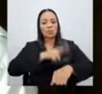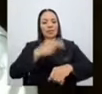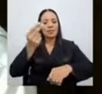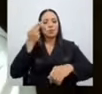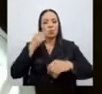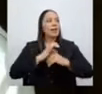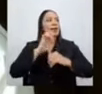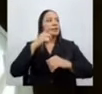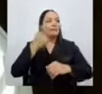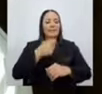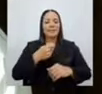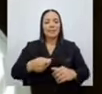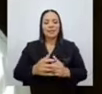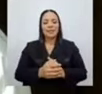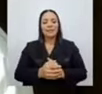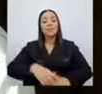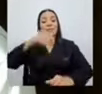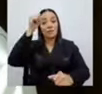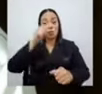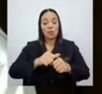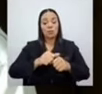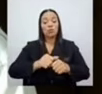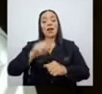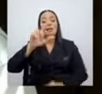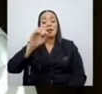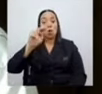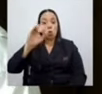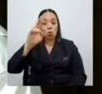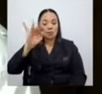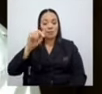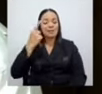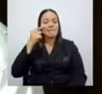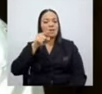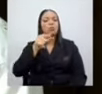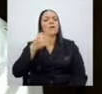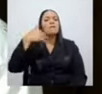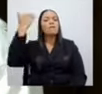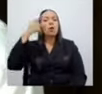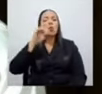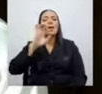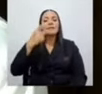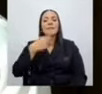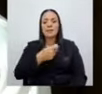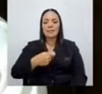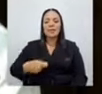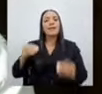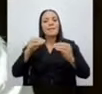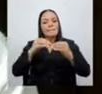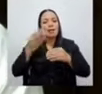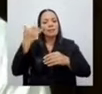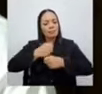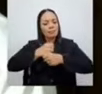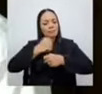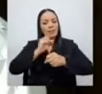expresidentes, recordamos a León Cortés, y vemos que él fue uno de los expresidentes que más obra había construido, yo